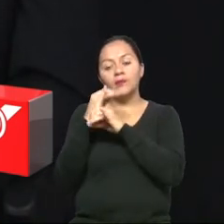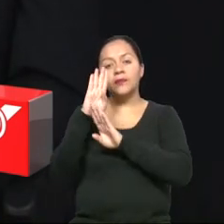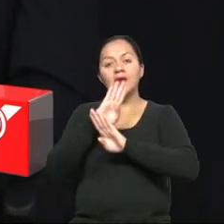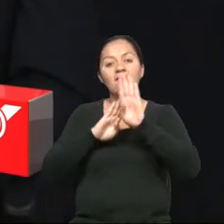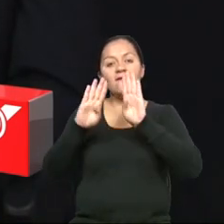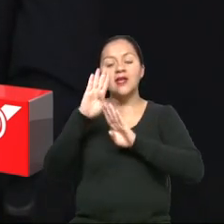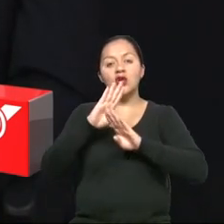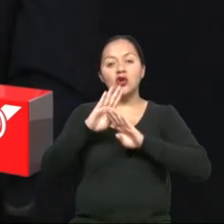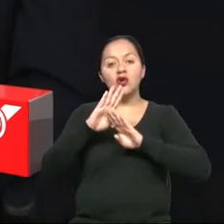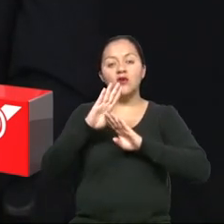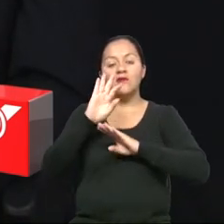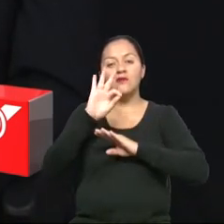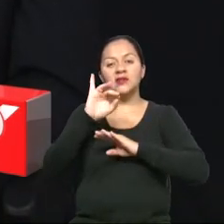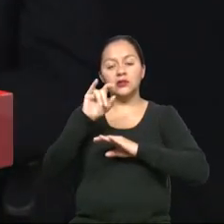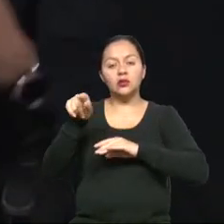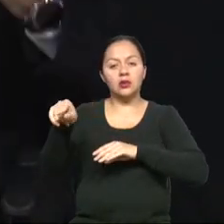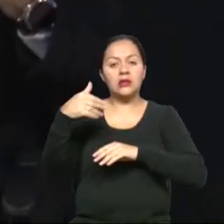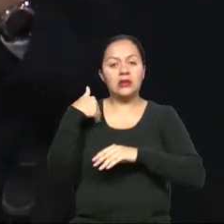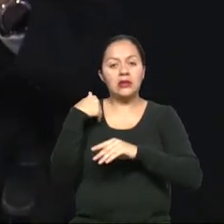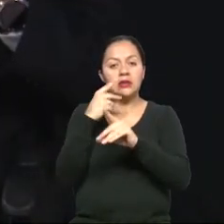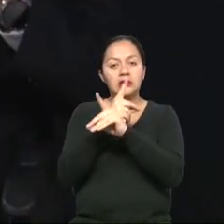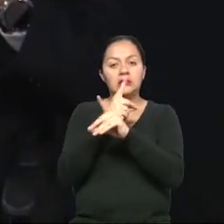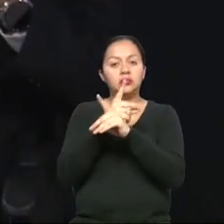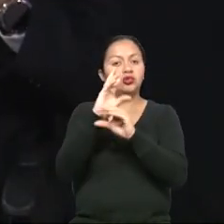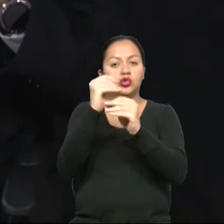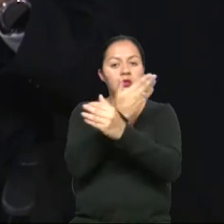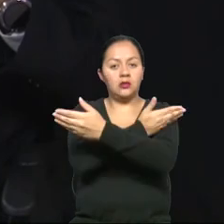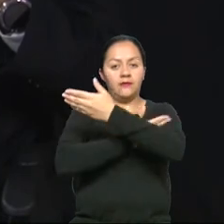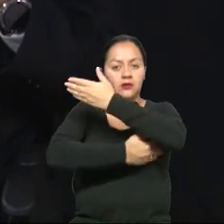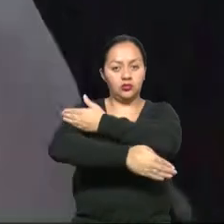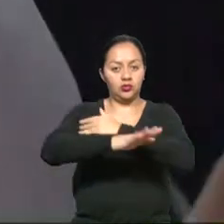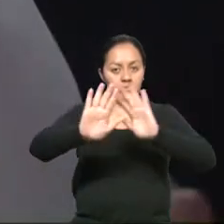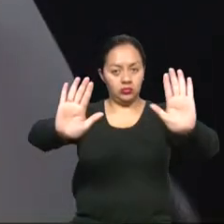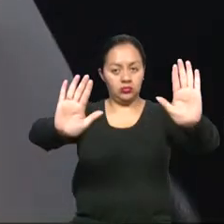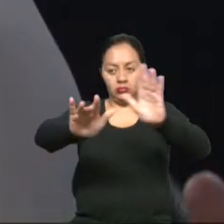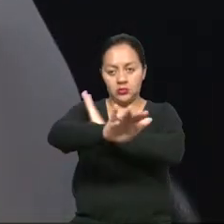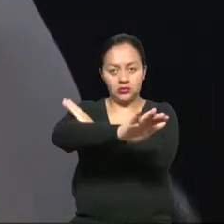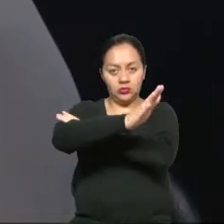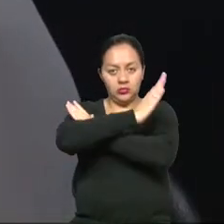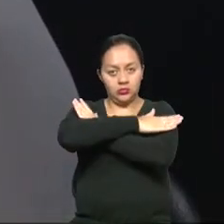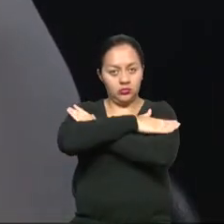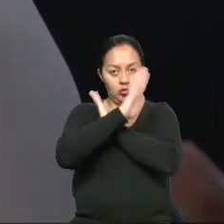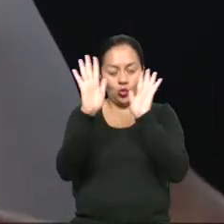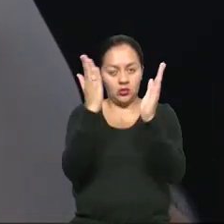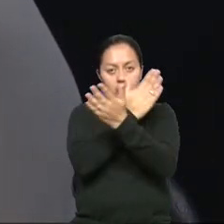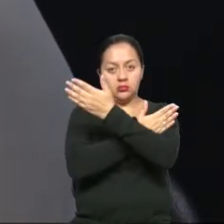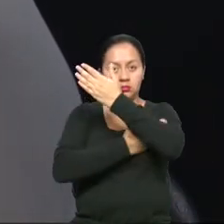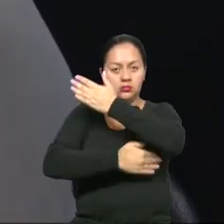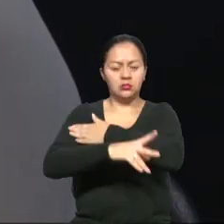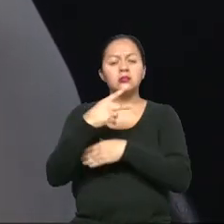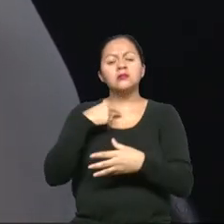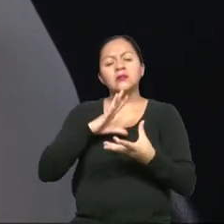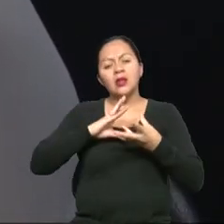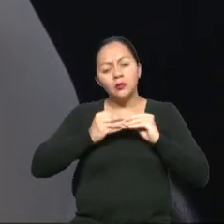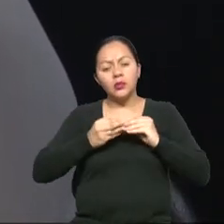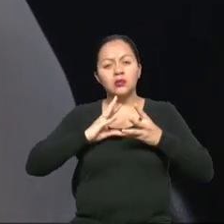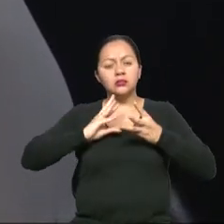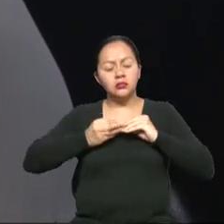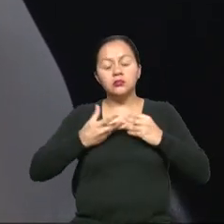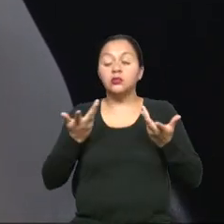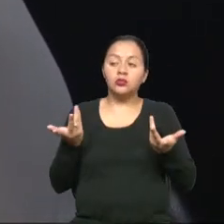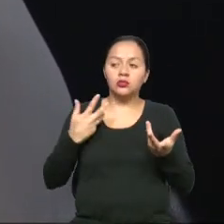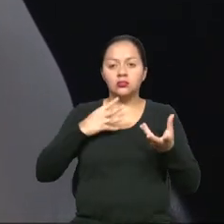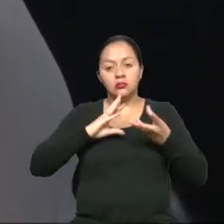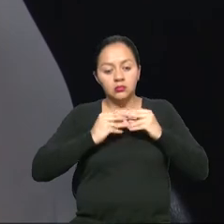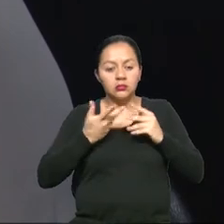justamente de discapacidad. Él no tenía los dos brazos. Y él se había hecho una serie de adaptaciones para